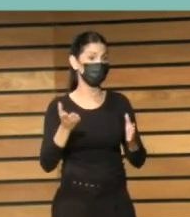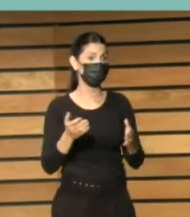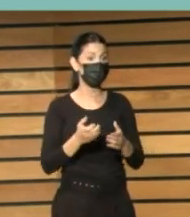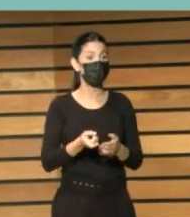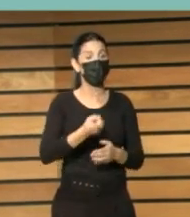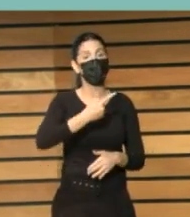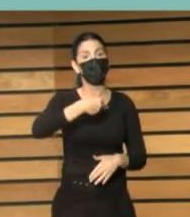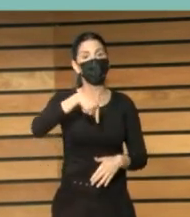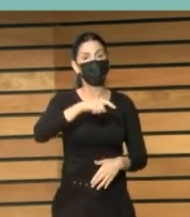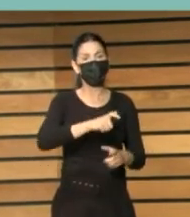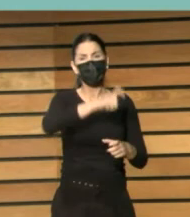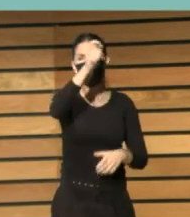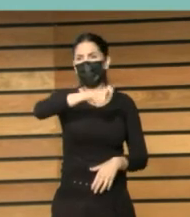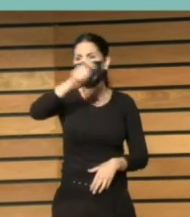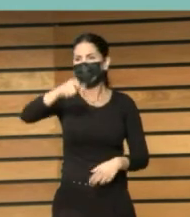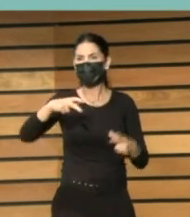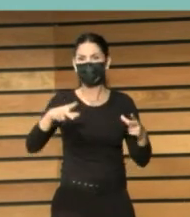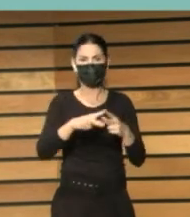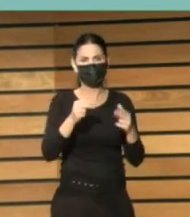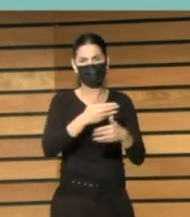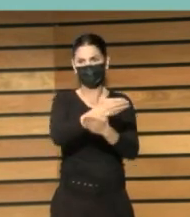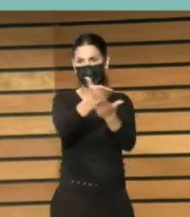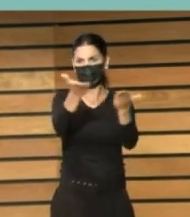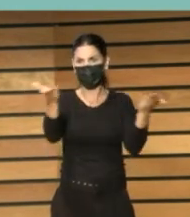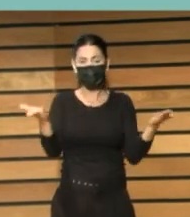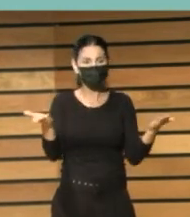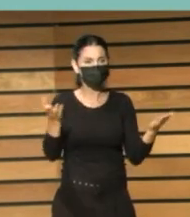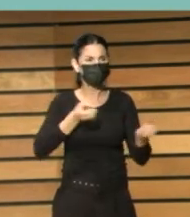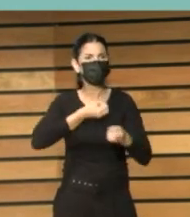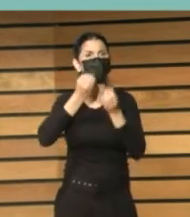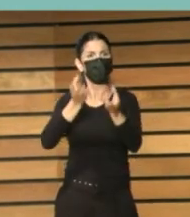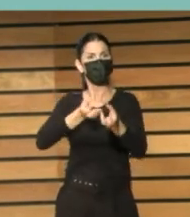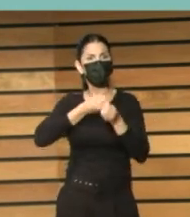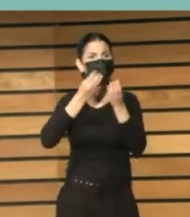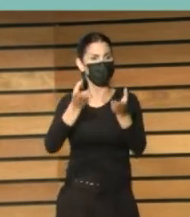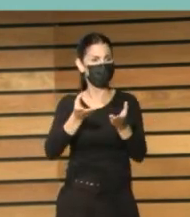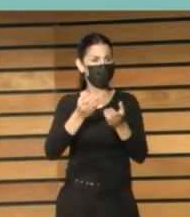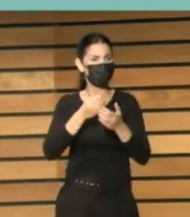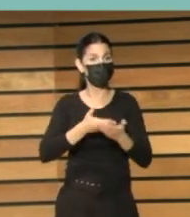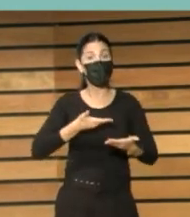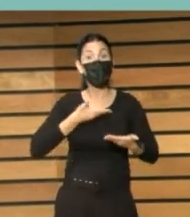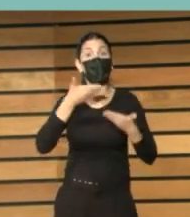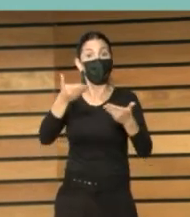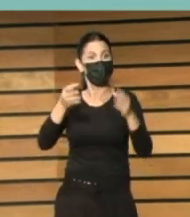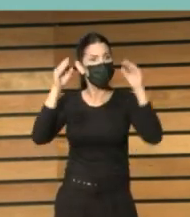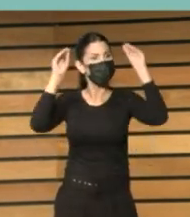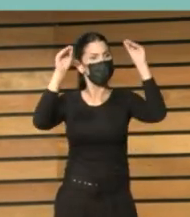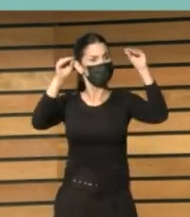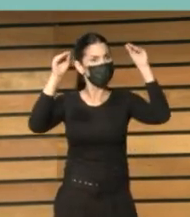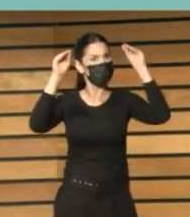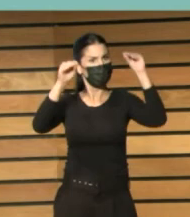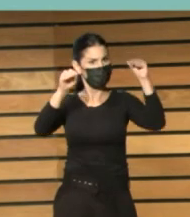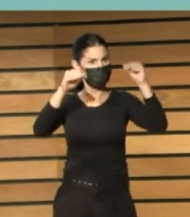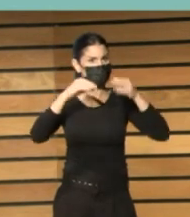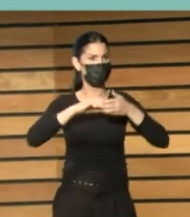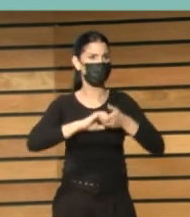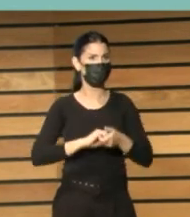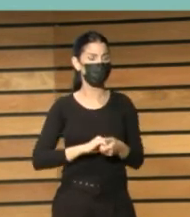facilitar al ciudadano que sabe que no sabe ayudarlo en su formación al que ya lo está